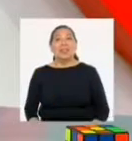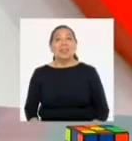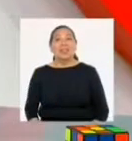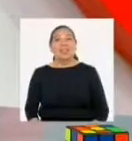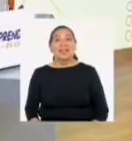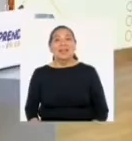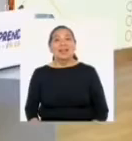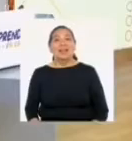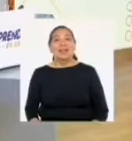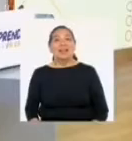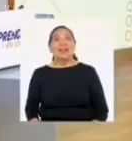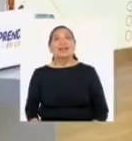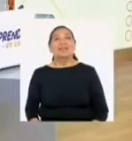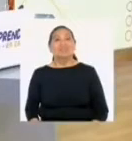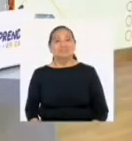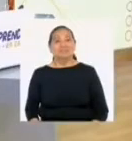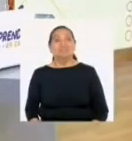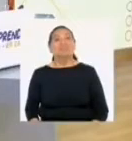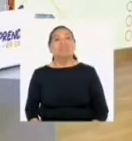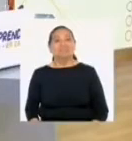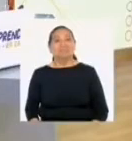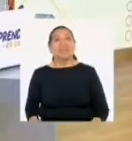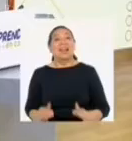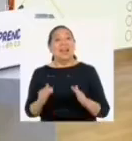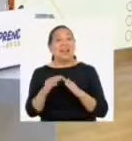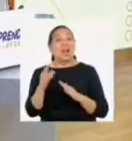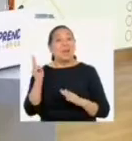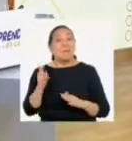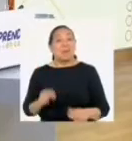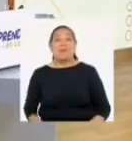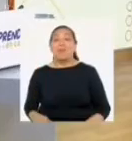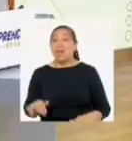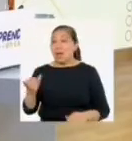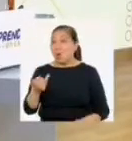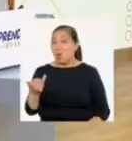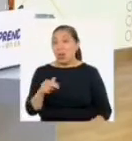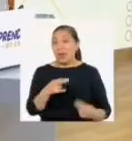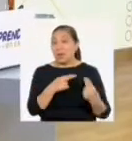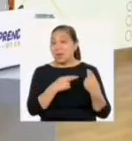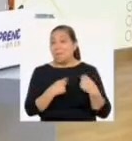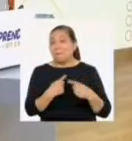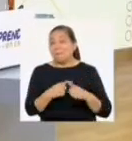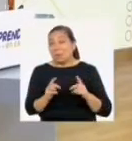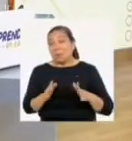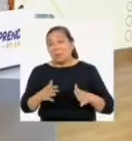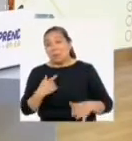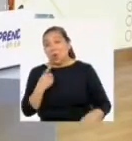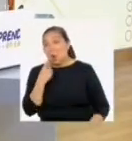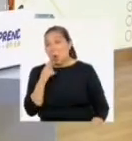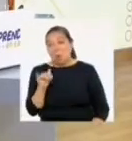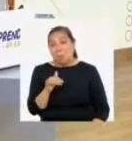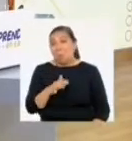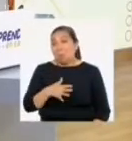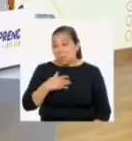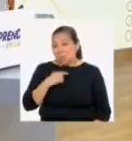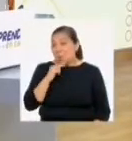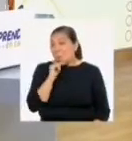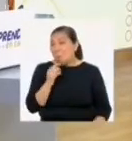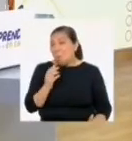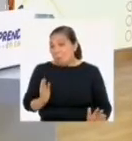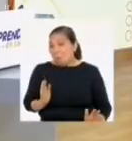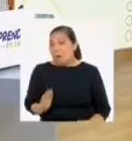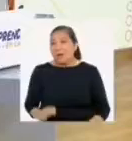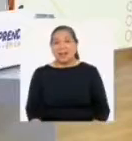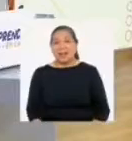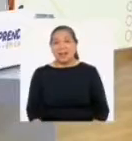no sonó, Jonathan. Ah, debe ser porque en la casa de la profesora hay igualdad de roles. Entonces, lo que puede hacer un hombre, lo puede hacer una